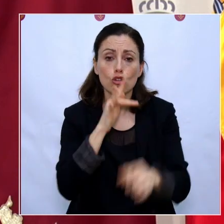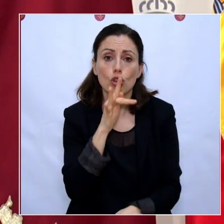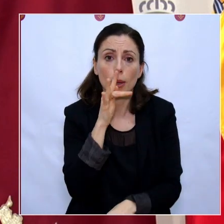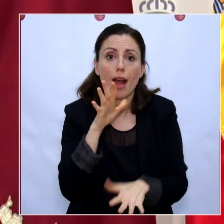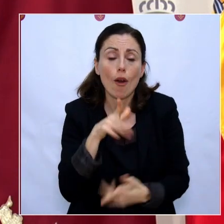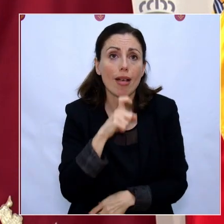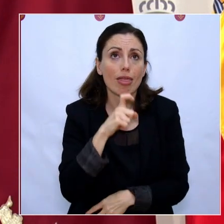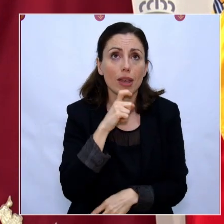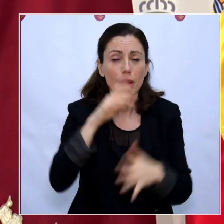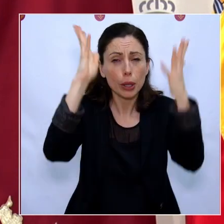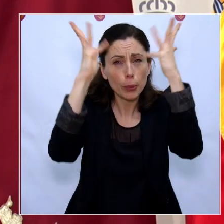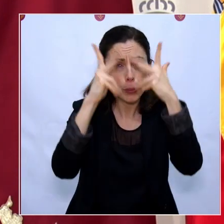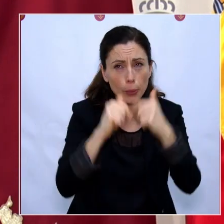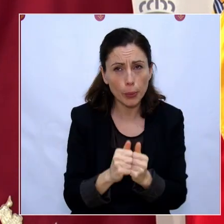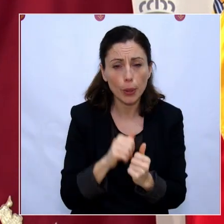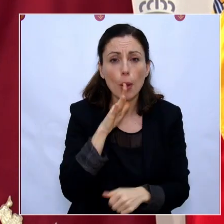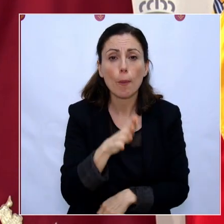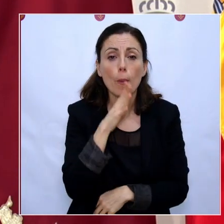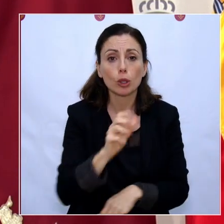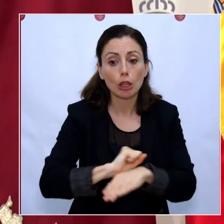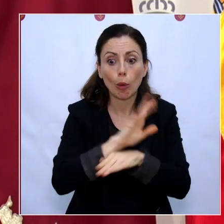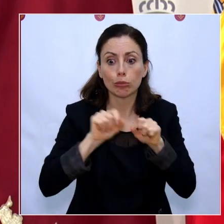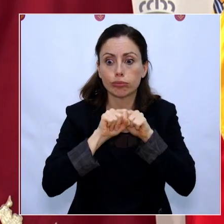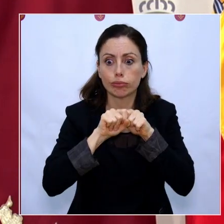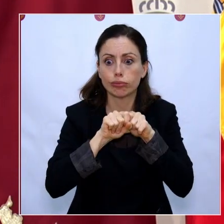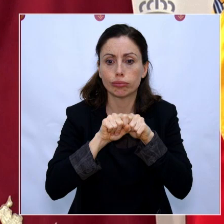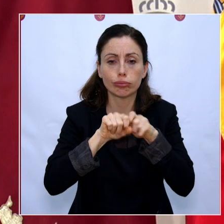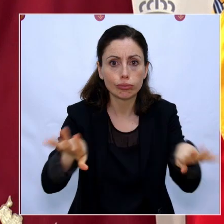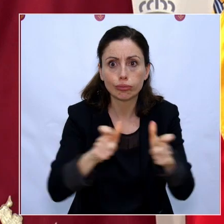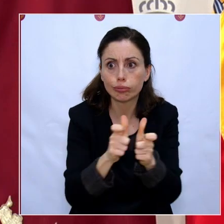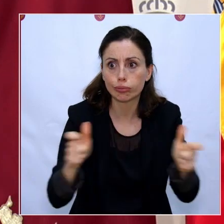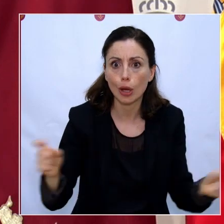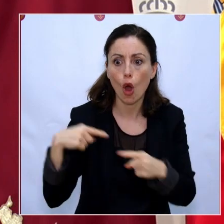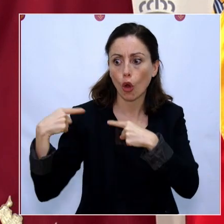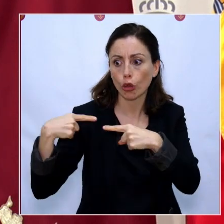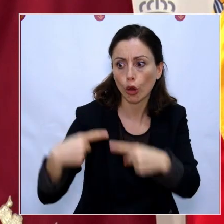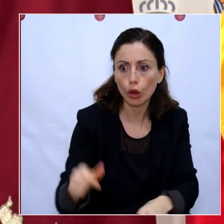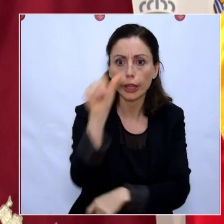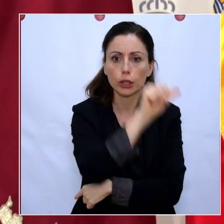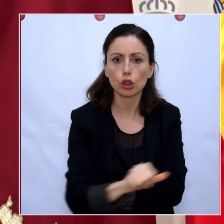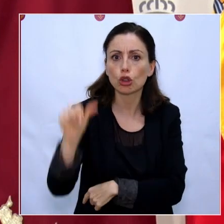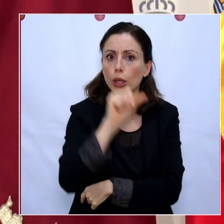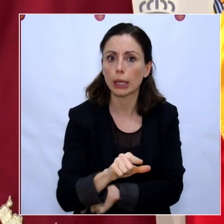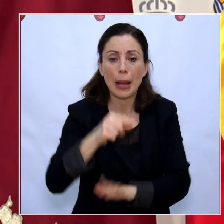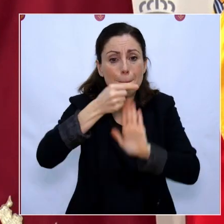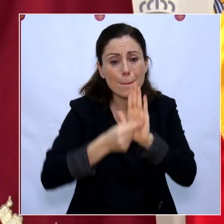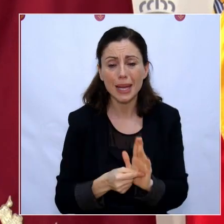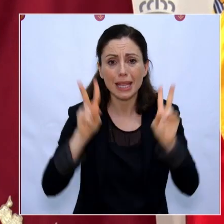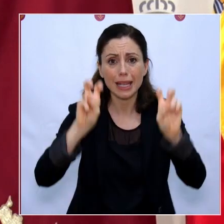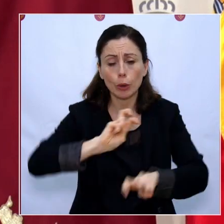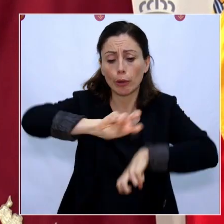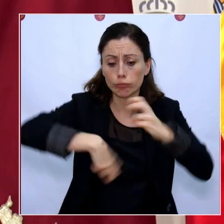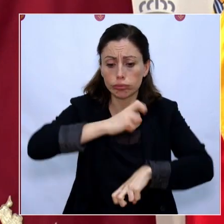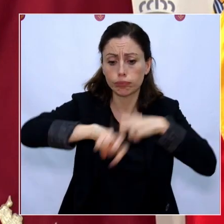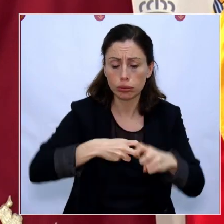calcularlos cuando la evolución de la pandemia es tal que a cada día o cada semana hay que tomar nuevas medidas y medidas más